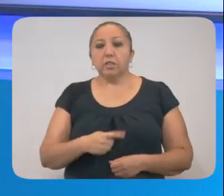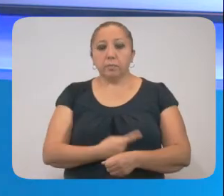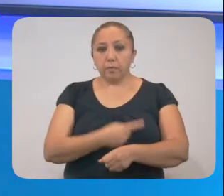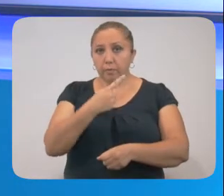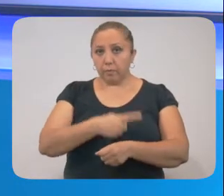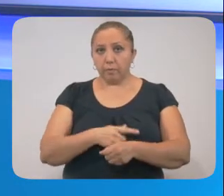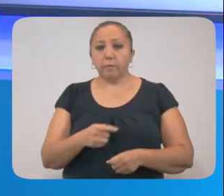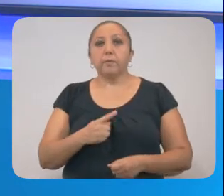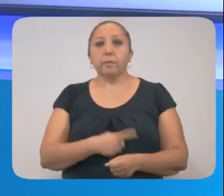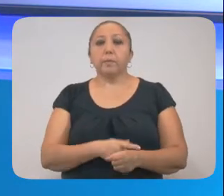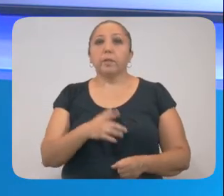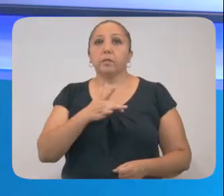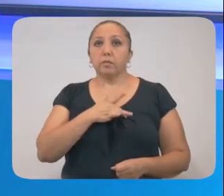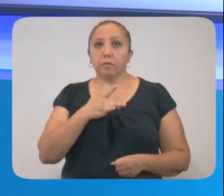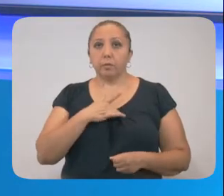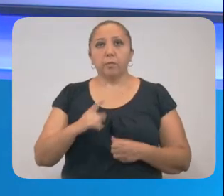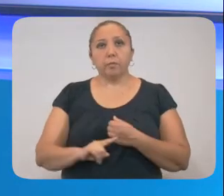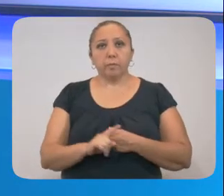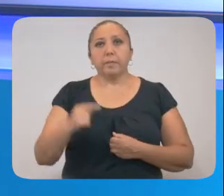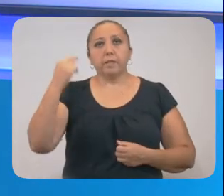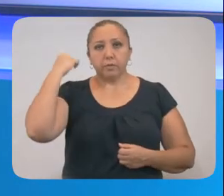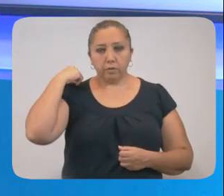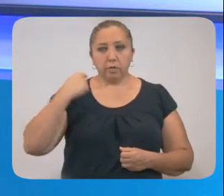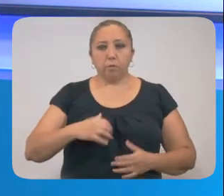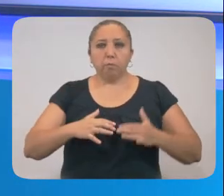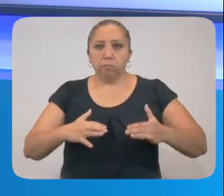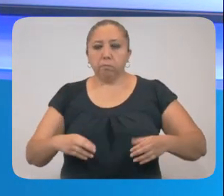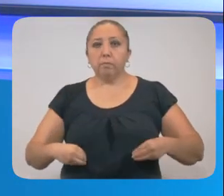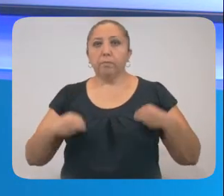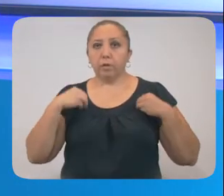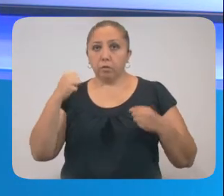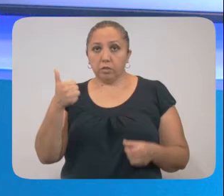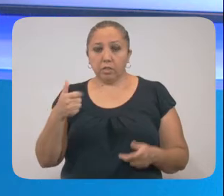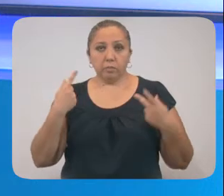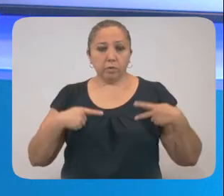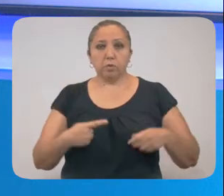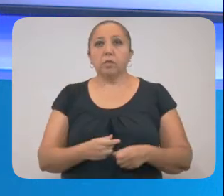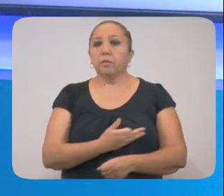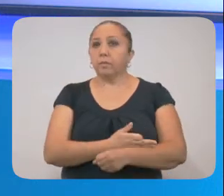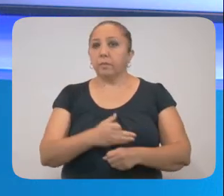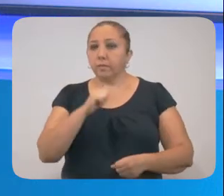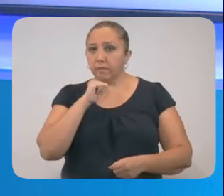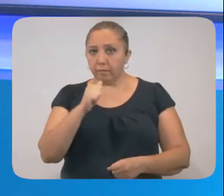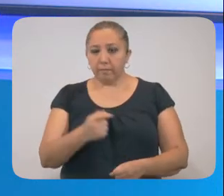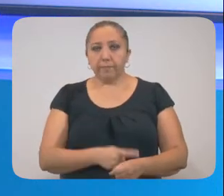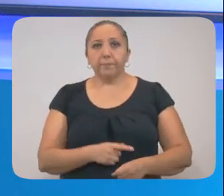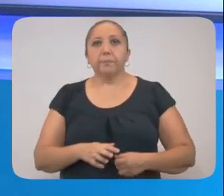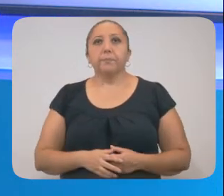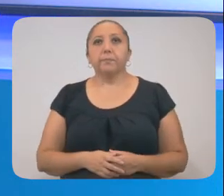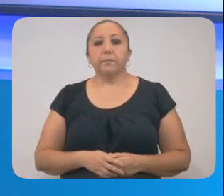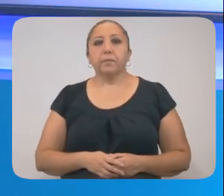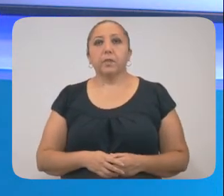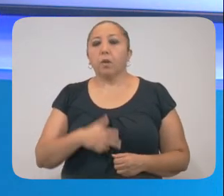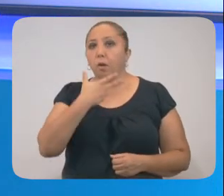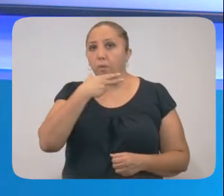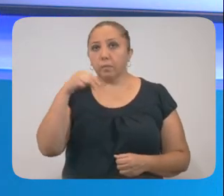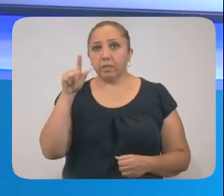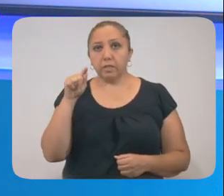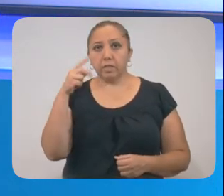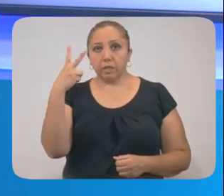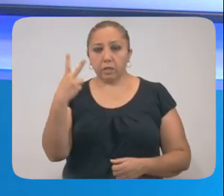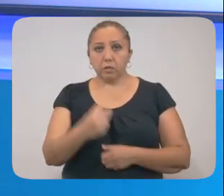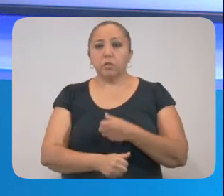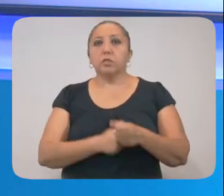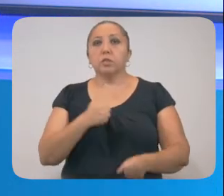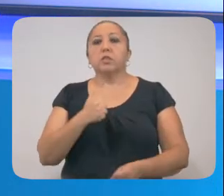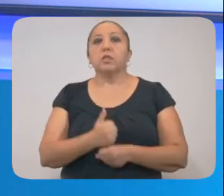enfermedad cardíaca, EPOC y obesidad. Vivía con 6 personas, las cuales hasta el momento se reportan sin síntomas. Un hombre, de 72